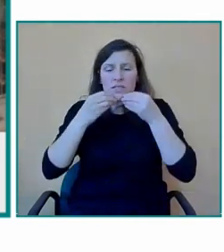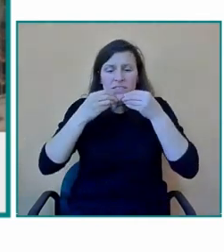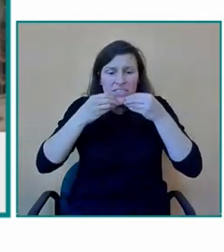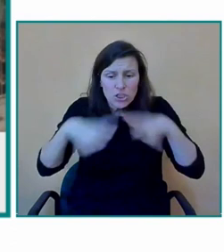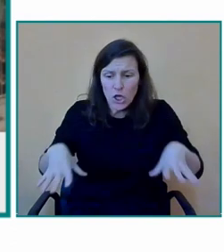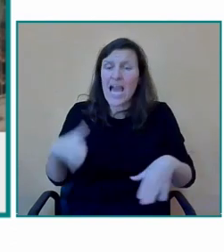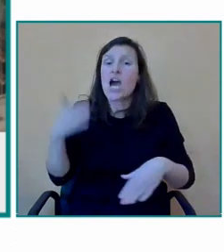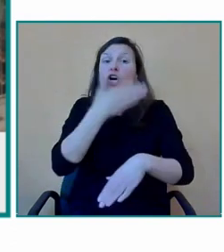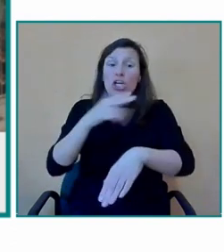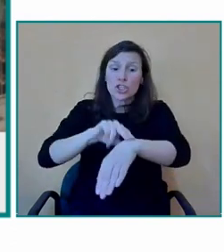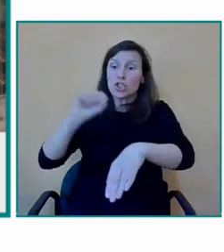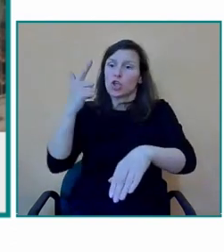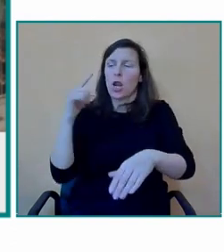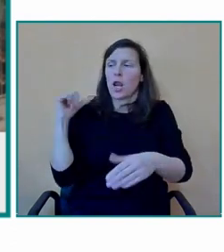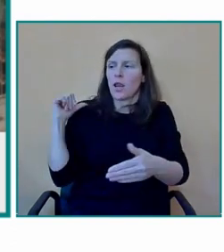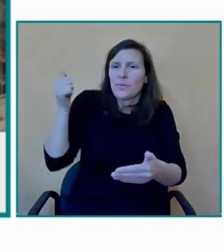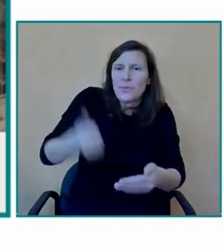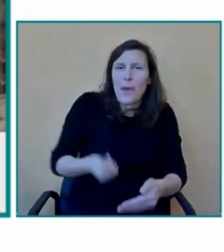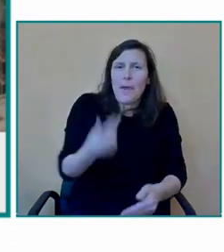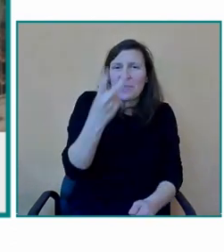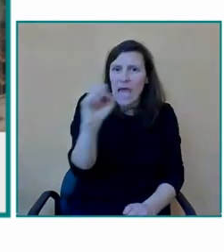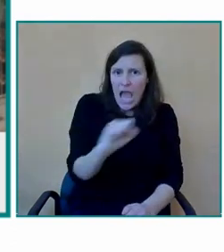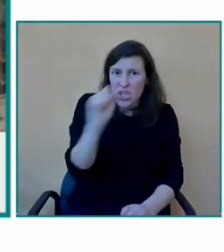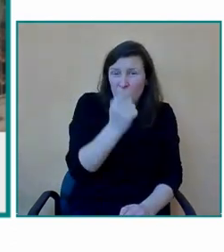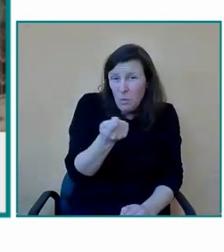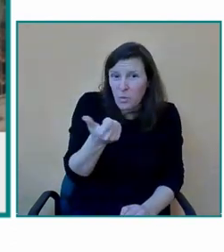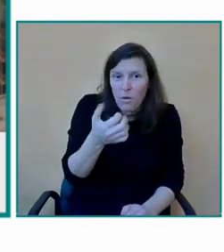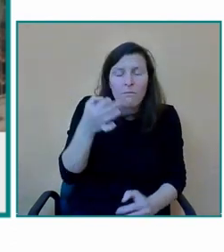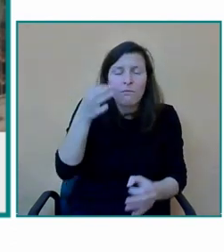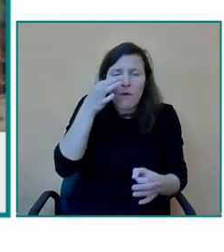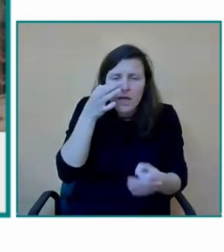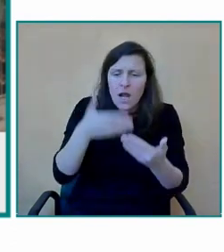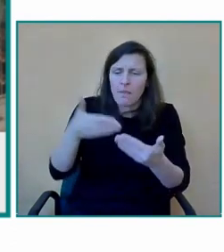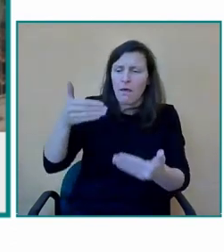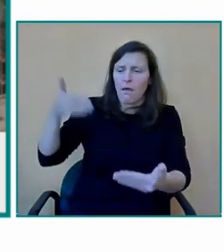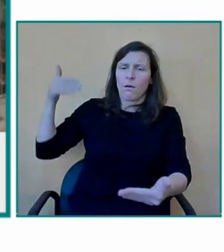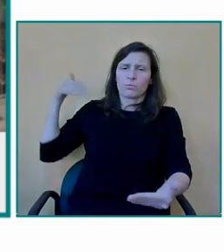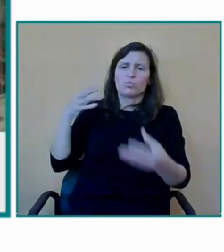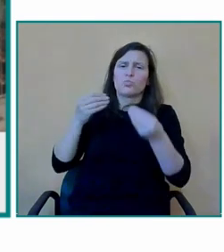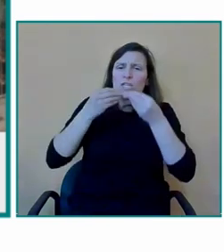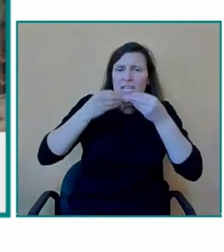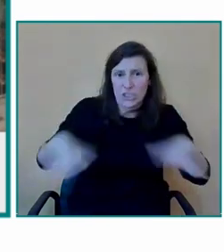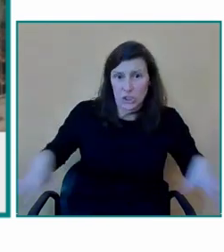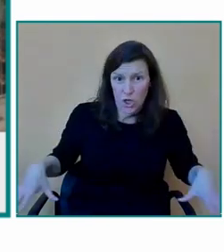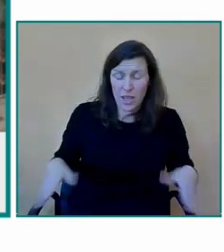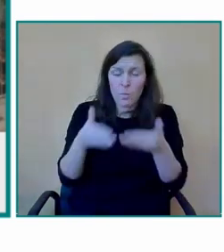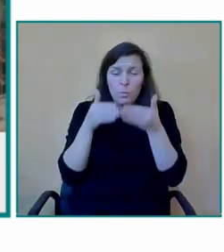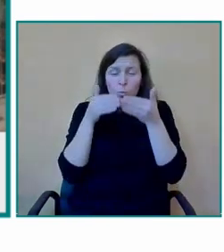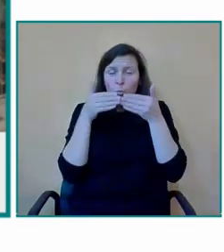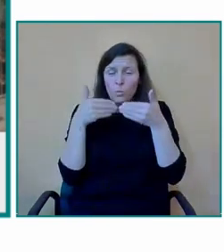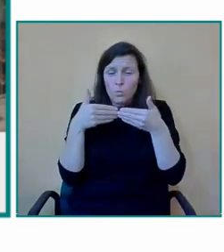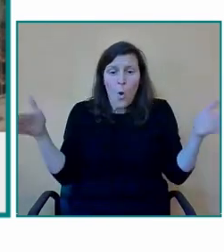reciente pero como colegio nacional Real Colegio de Sordos Mudos en ese 1805